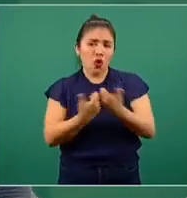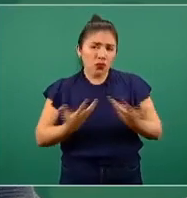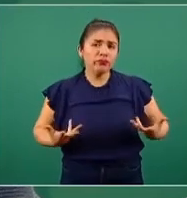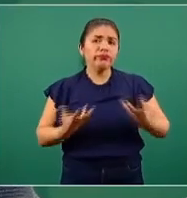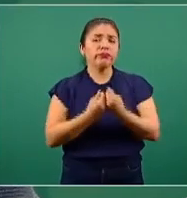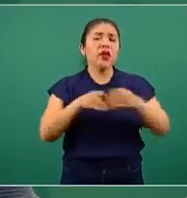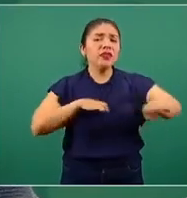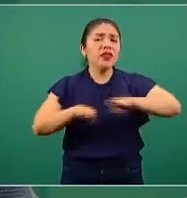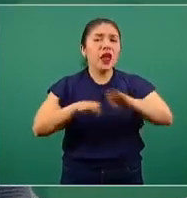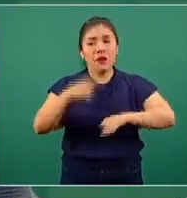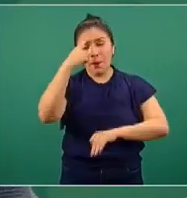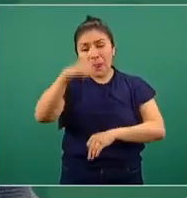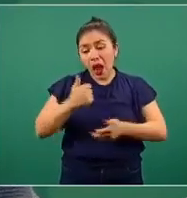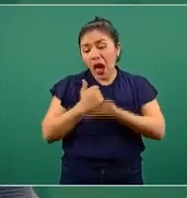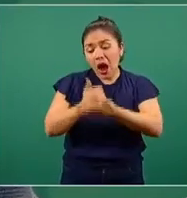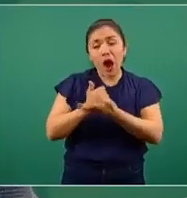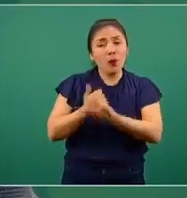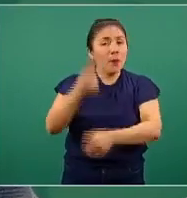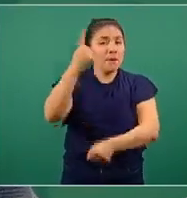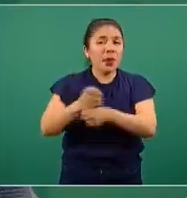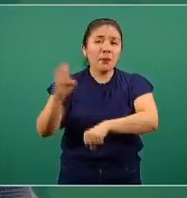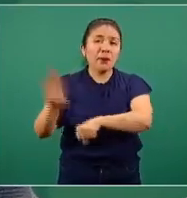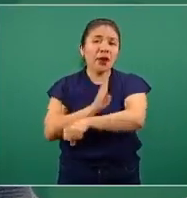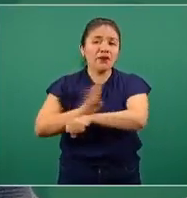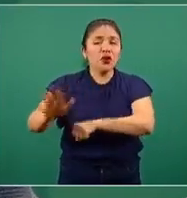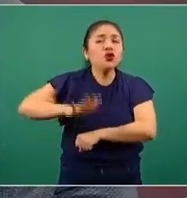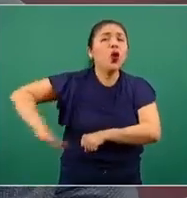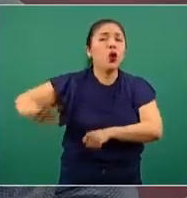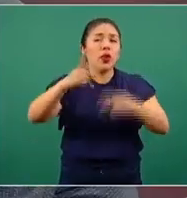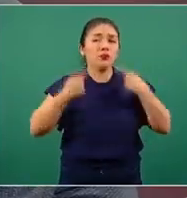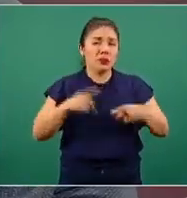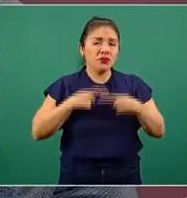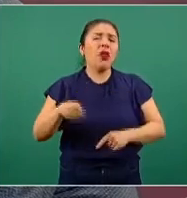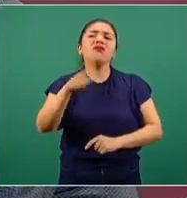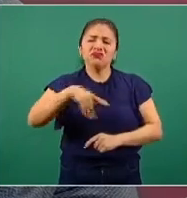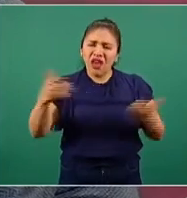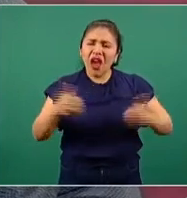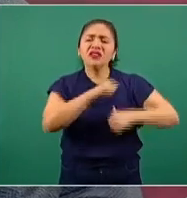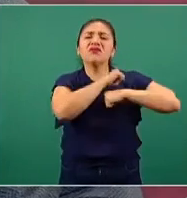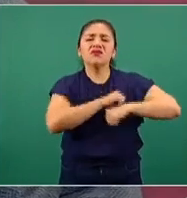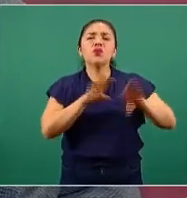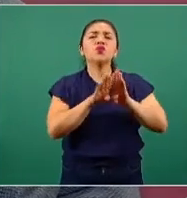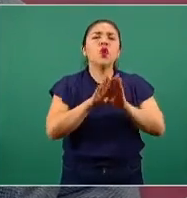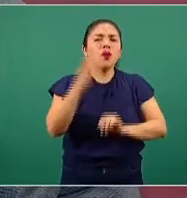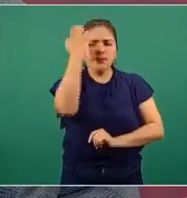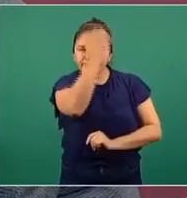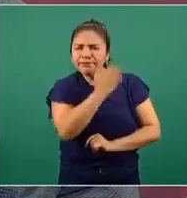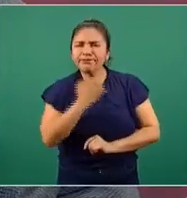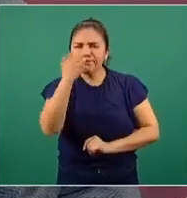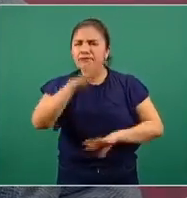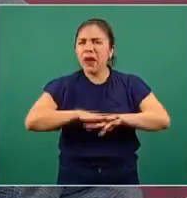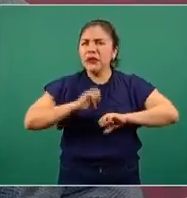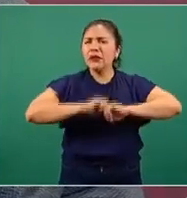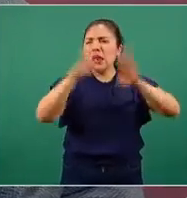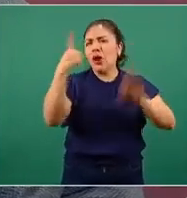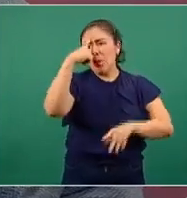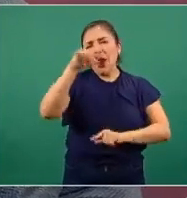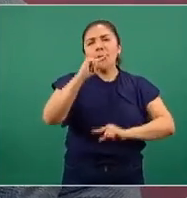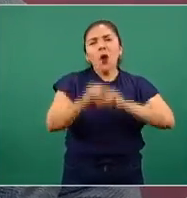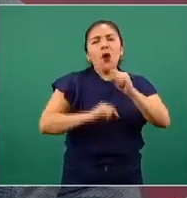para el beneficio de la población, hacen este tipo de análisis específico de las medidas para tener estas reaperturas